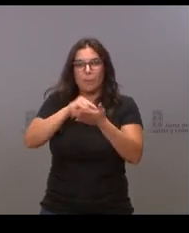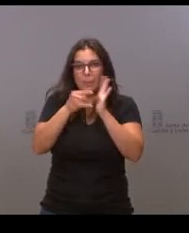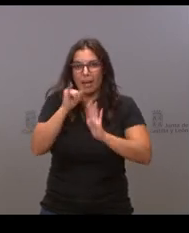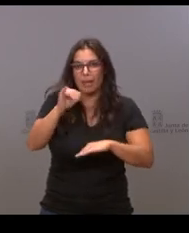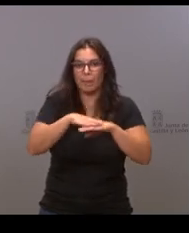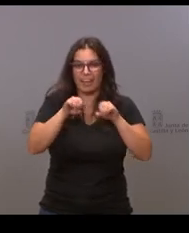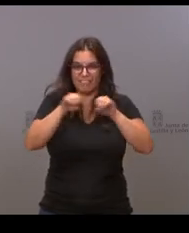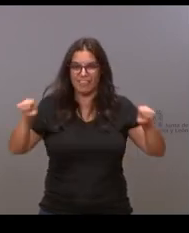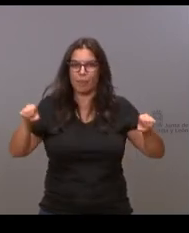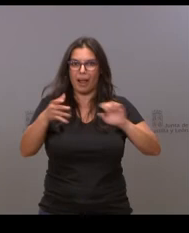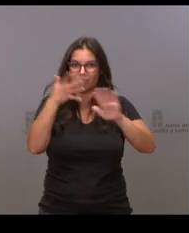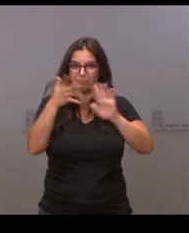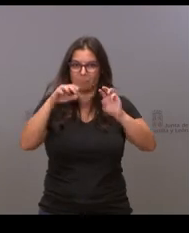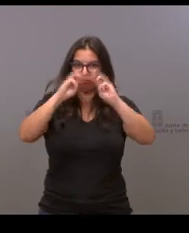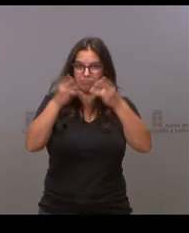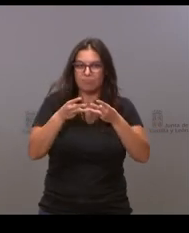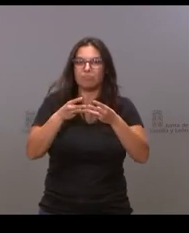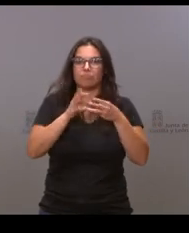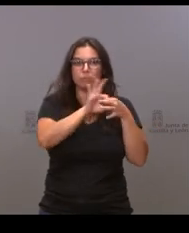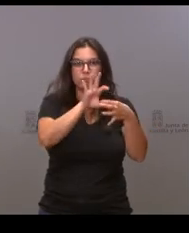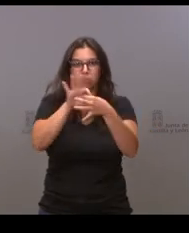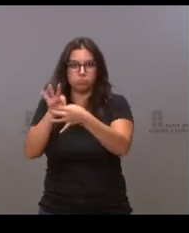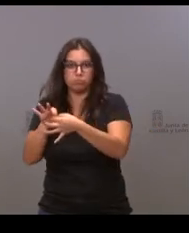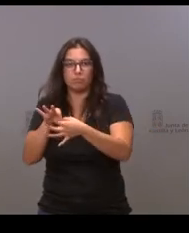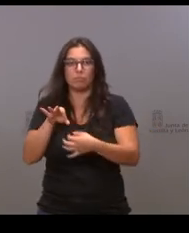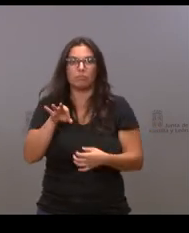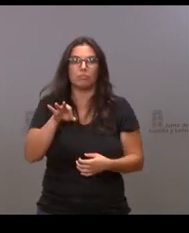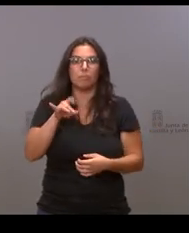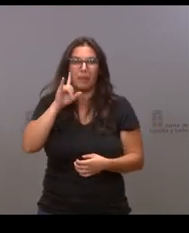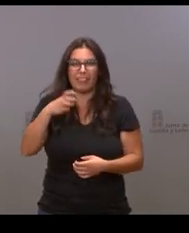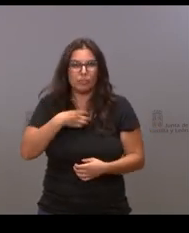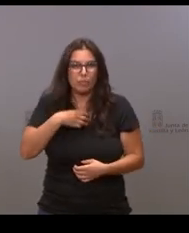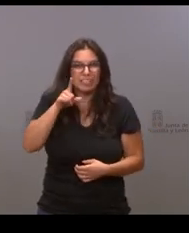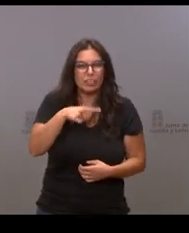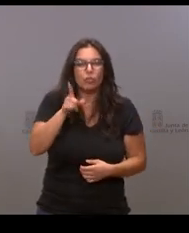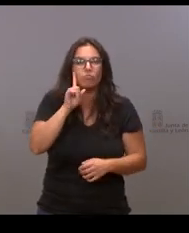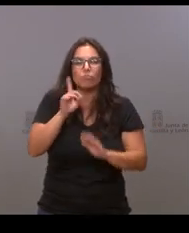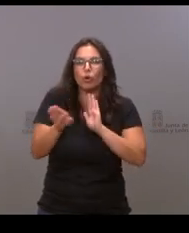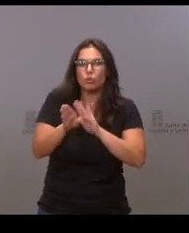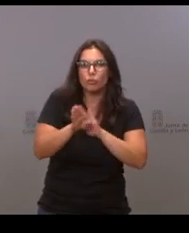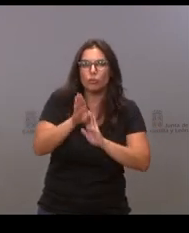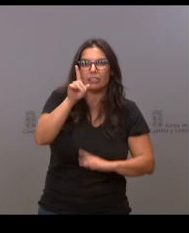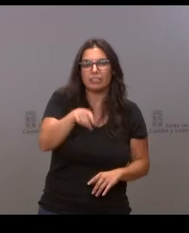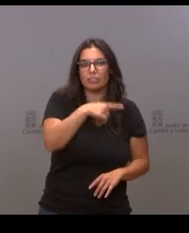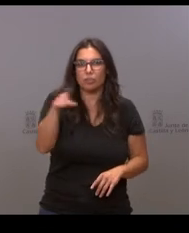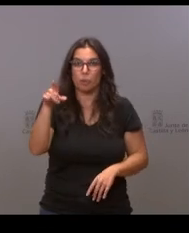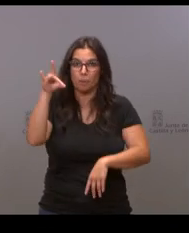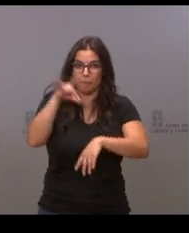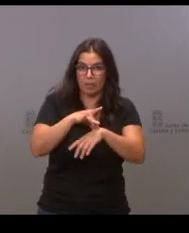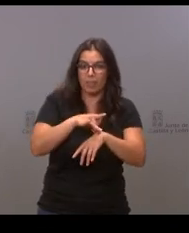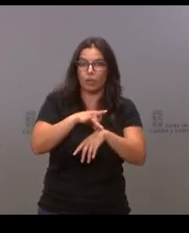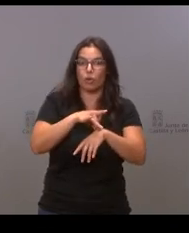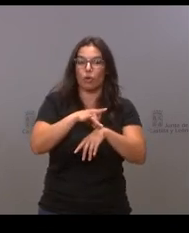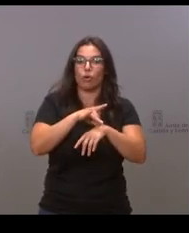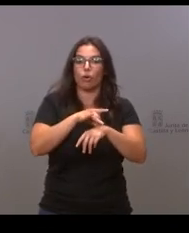que esa fibra óptica llegue a los colegios y parece que a los consultorios no era posible no sé si se mantiene que sea el médico el que esté conectado a internet